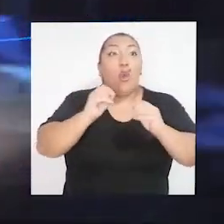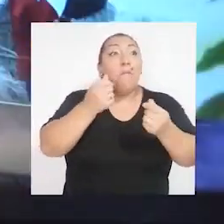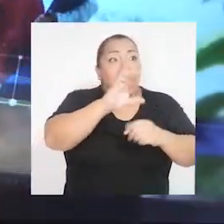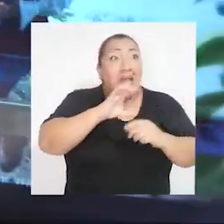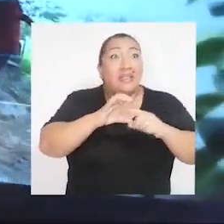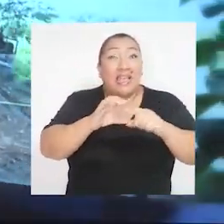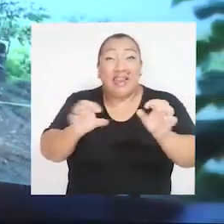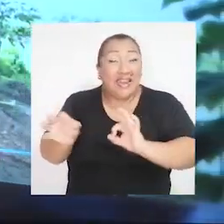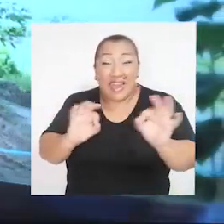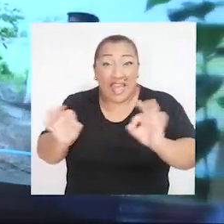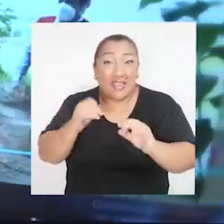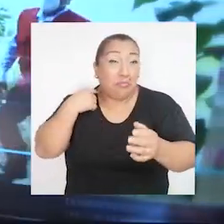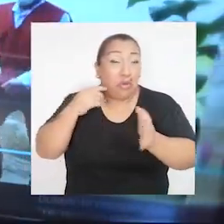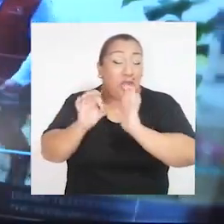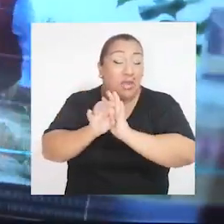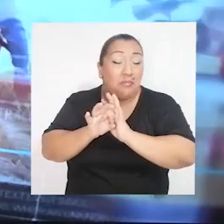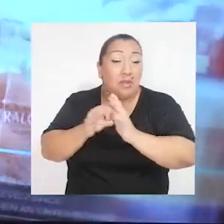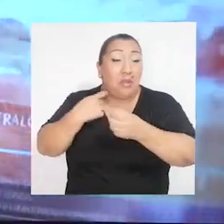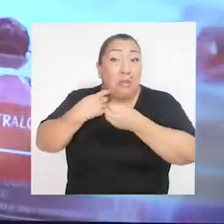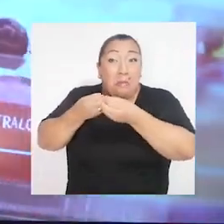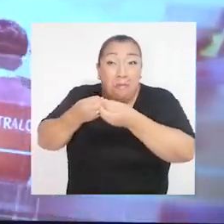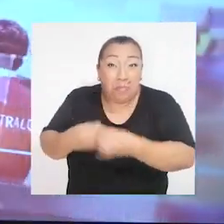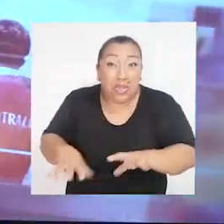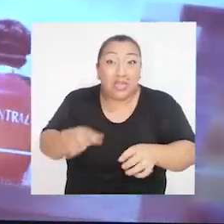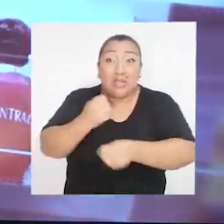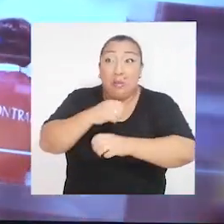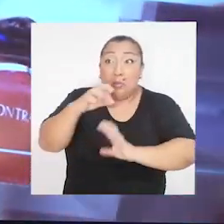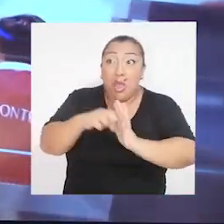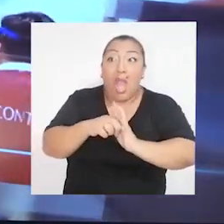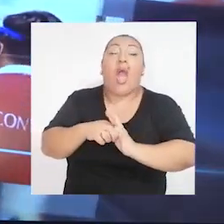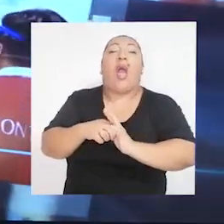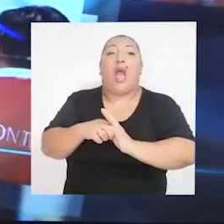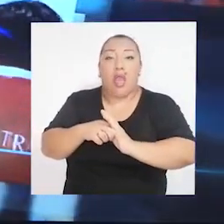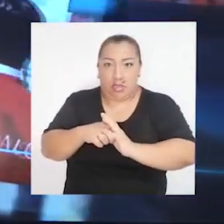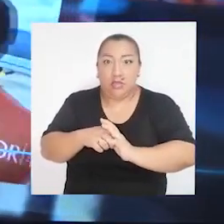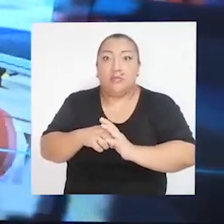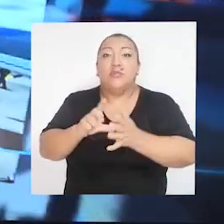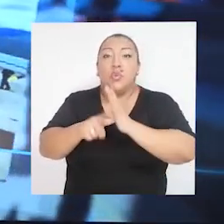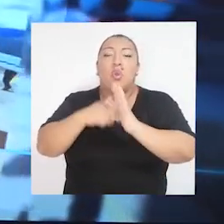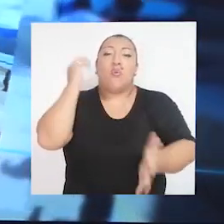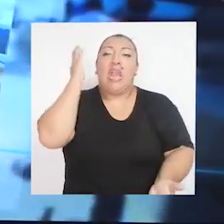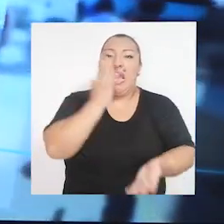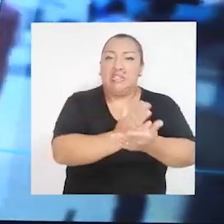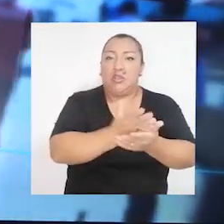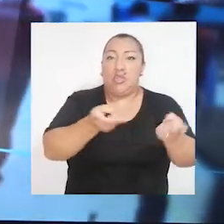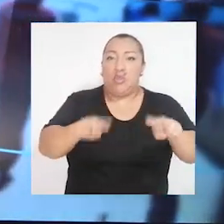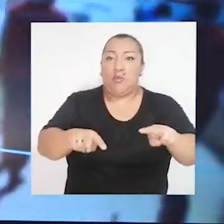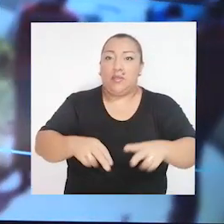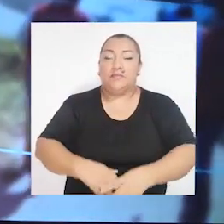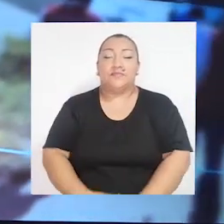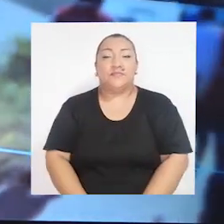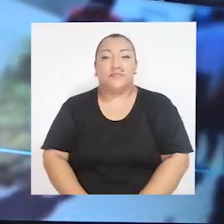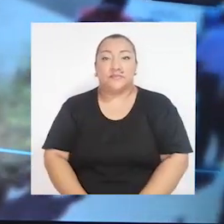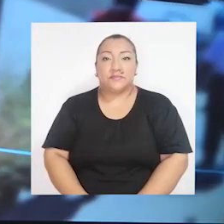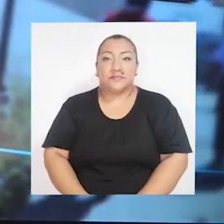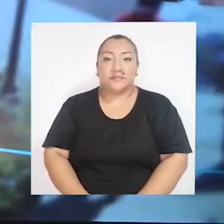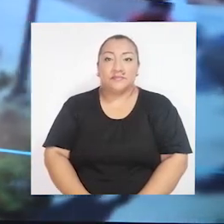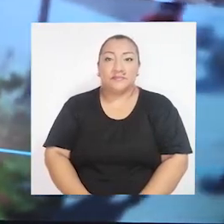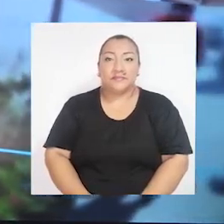ejecutar el gasto público que genere la paralización o suspensión de obras, serán ejemplarmente sancionados.